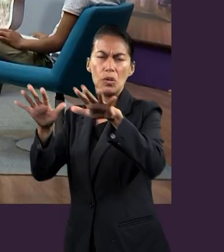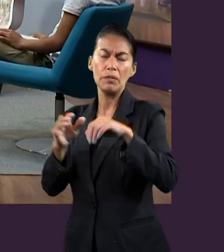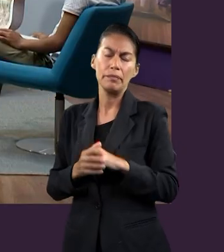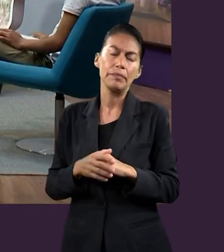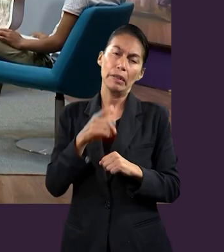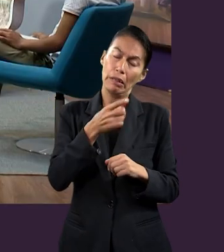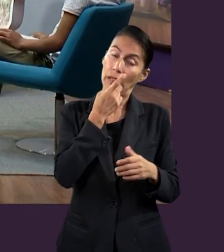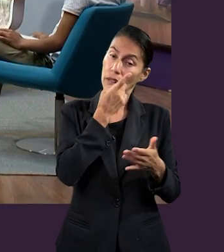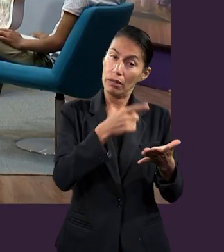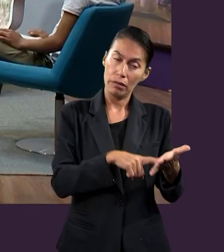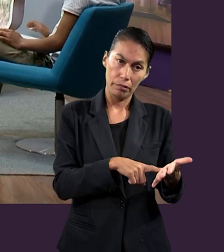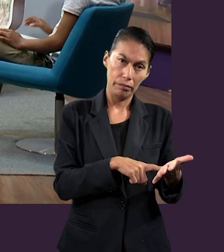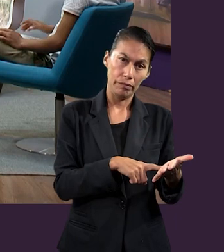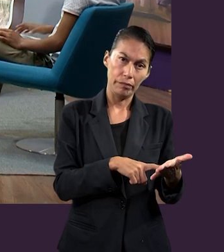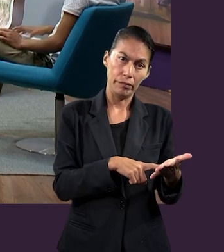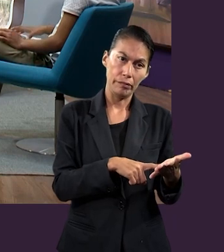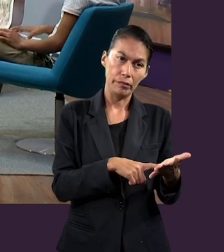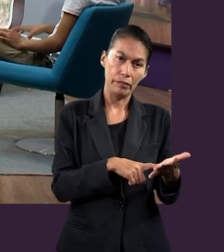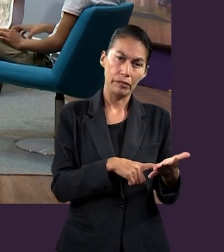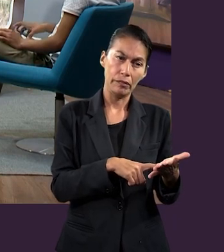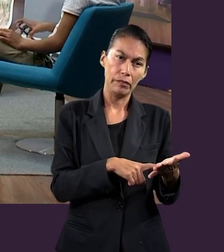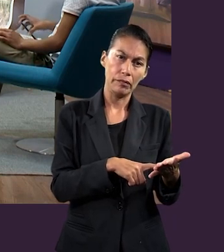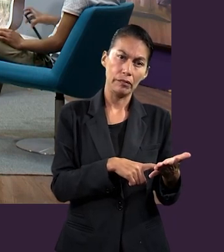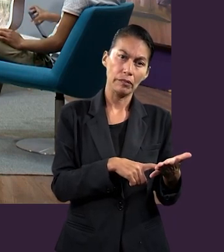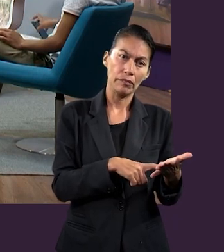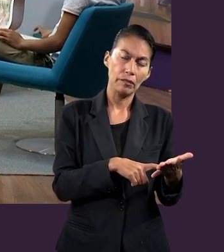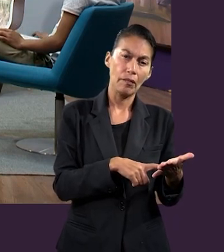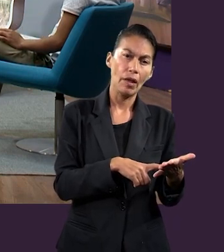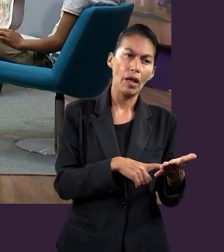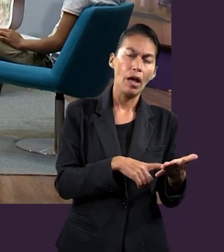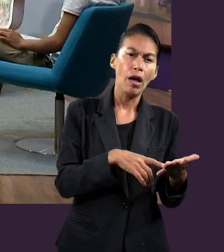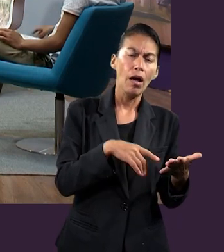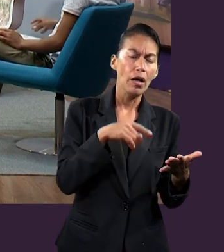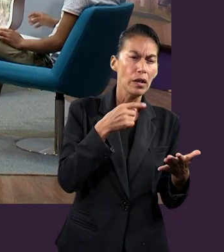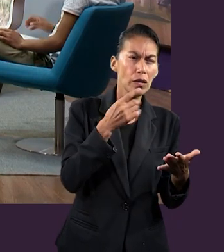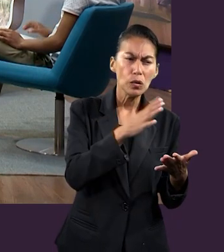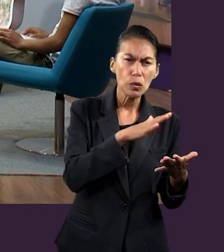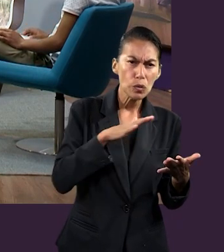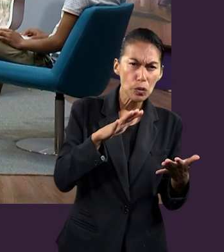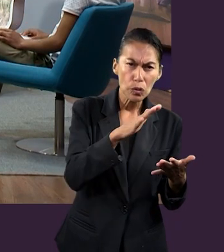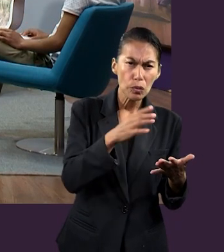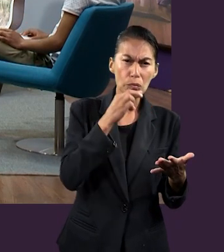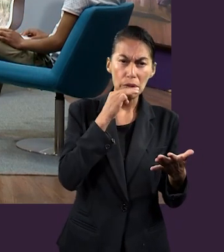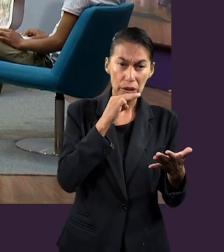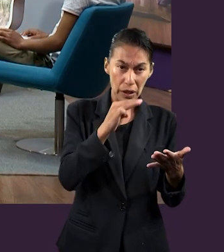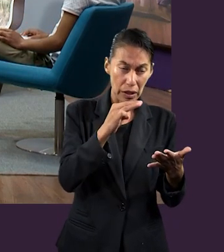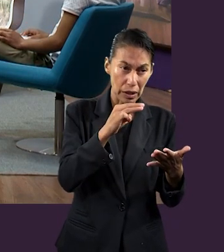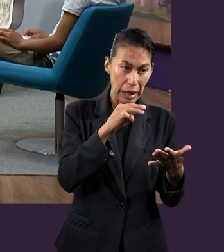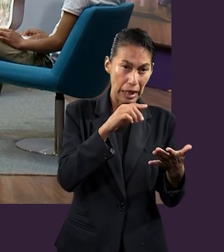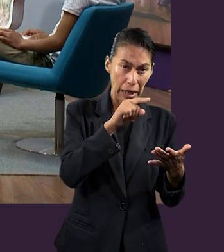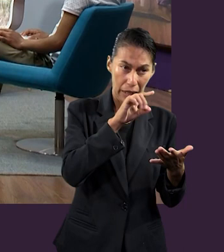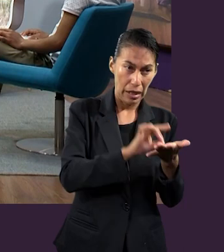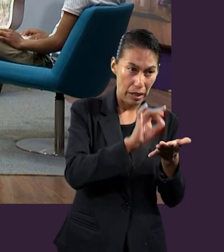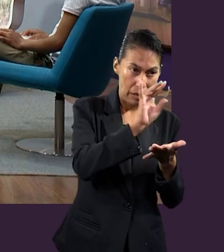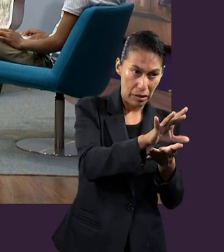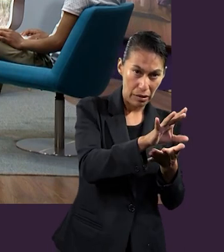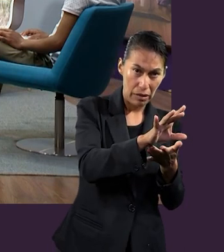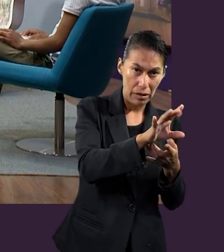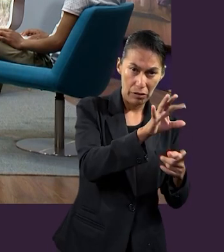la manera como él escribe, que es una manera atemporal, nos indica que el mensaje que le envió a los